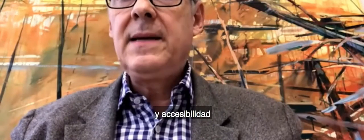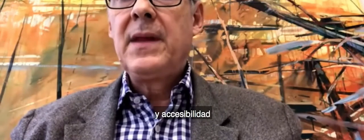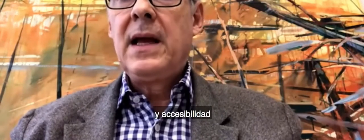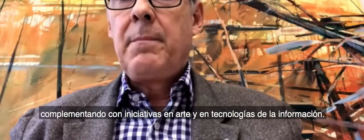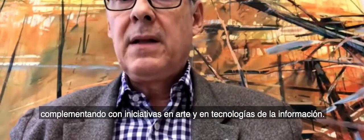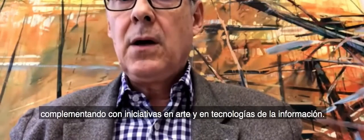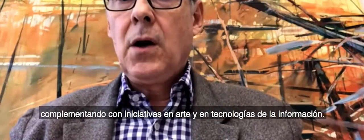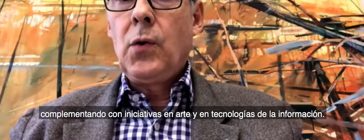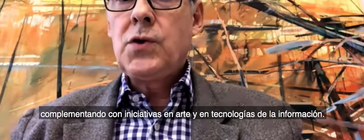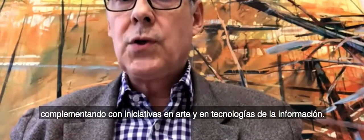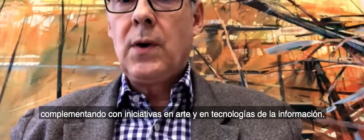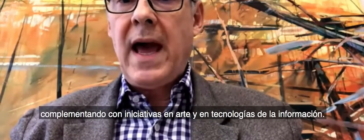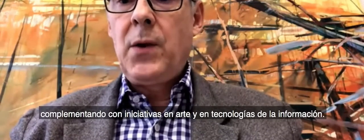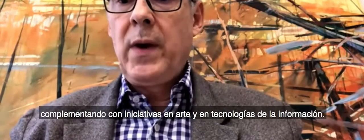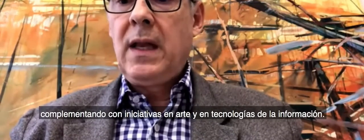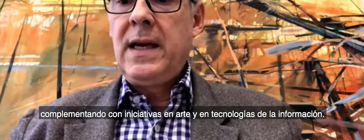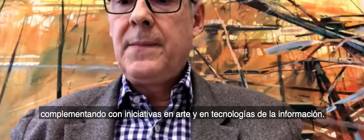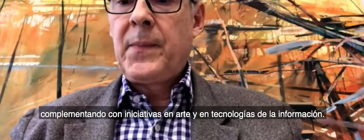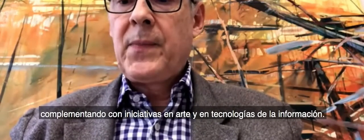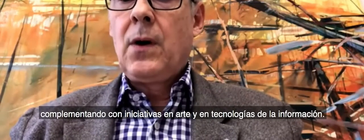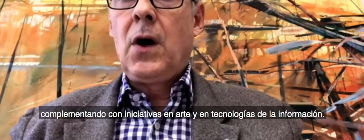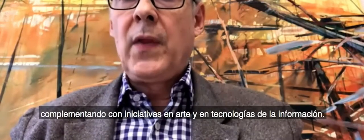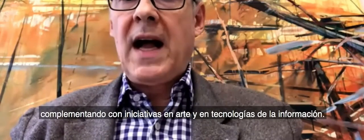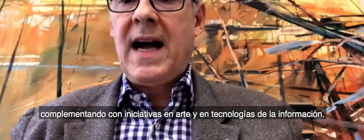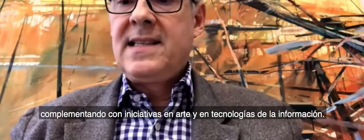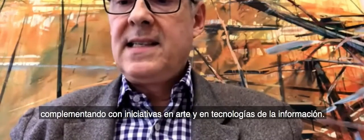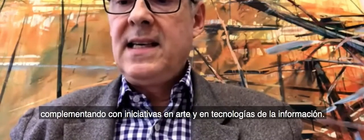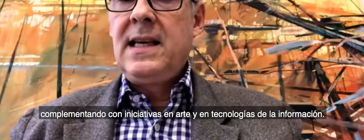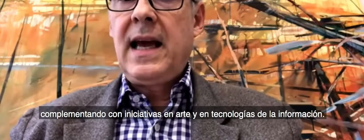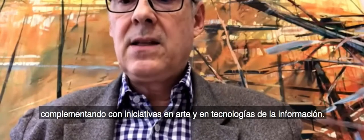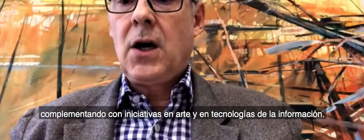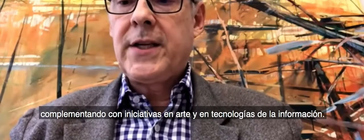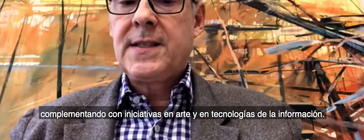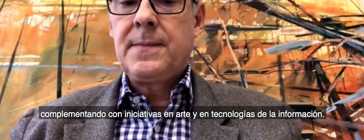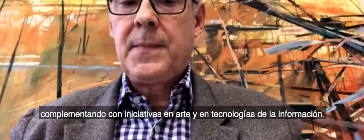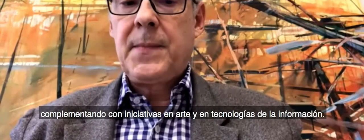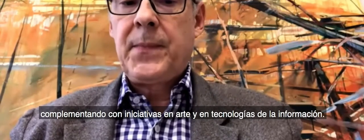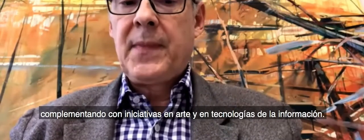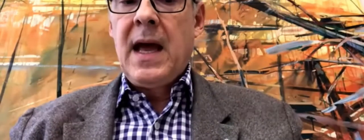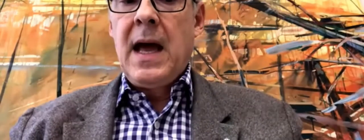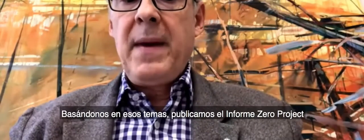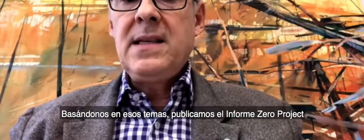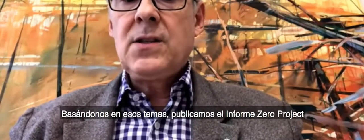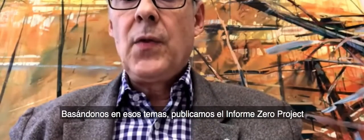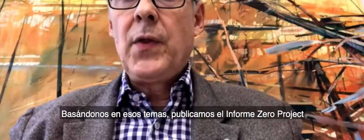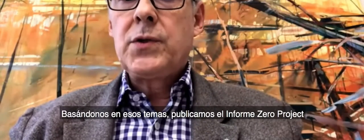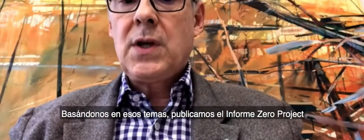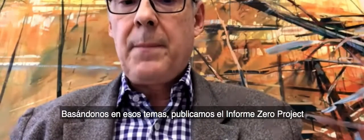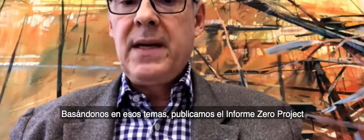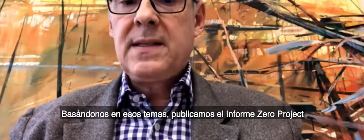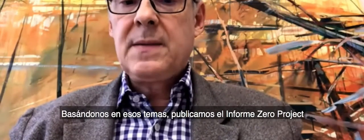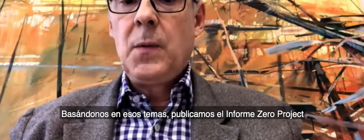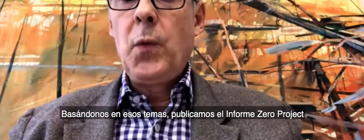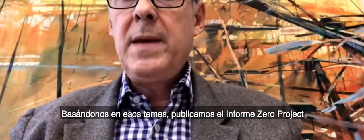but also annually on ICT and arts. Based on those